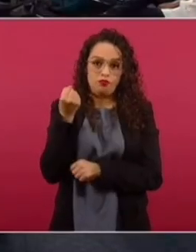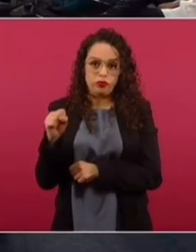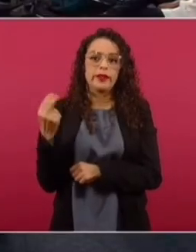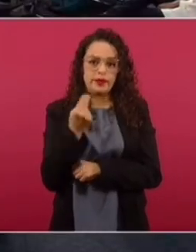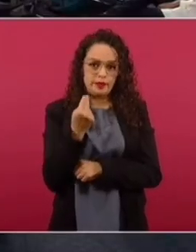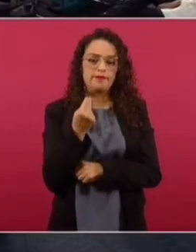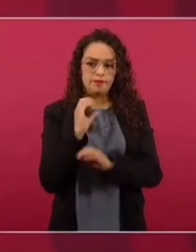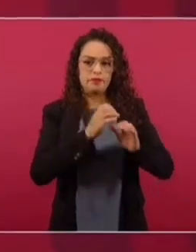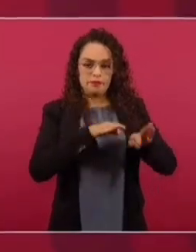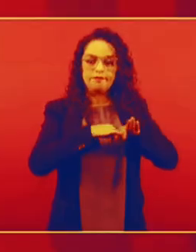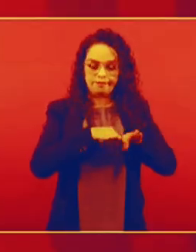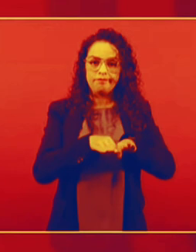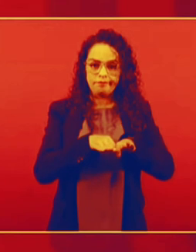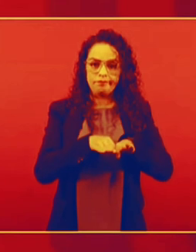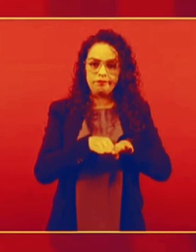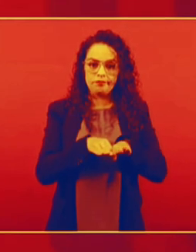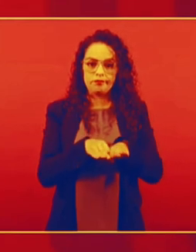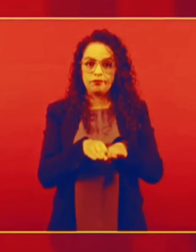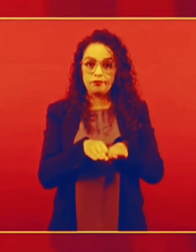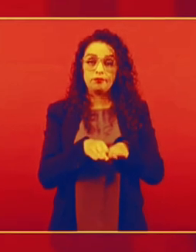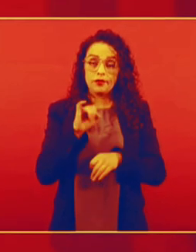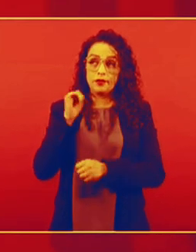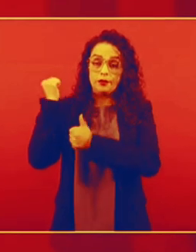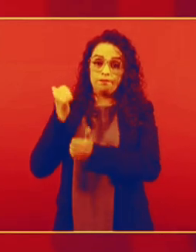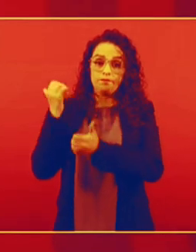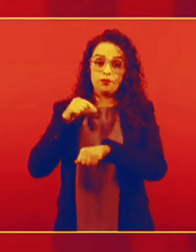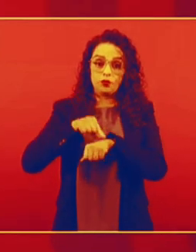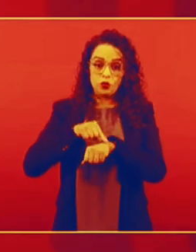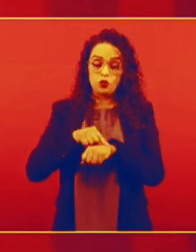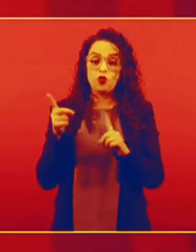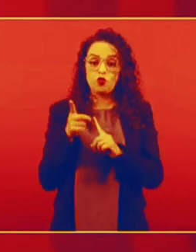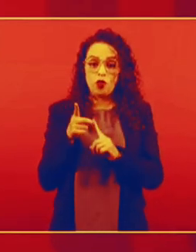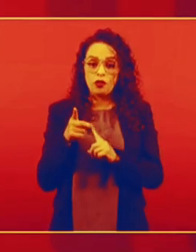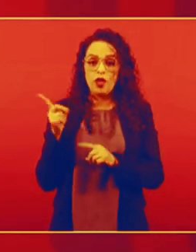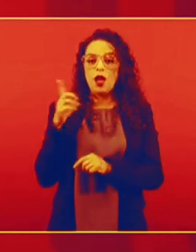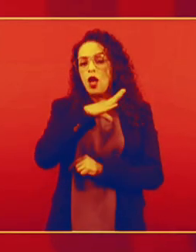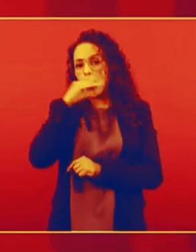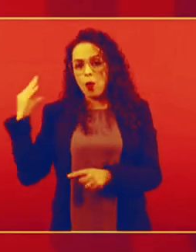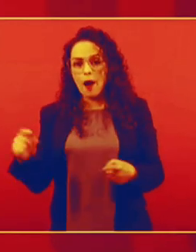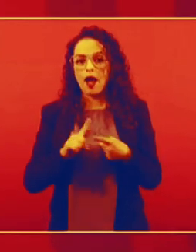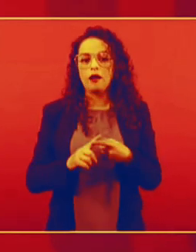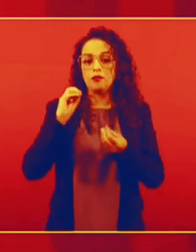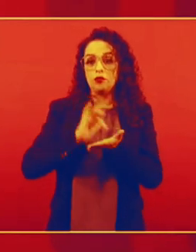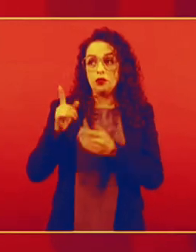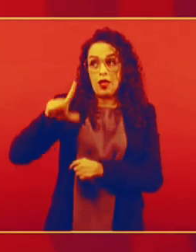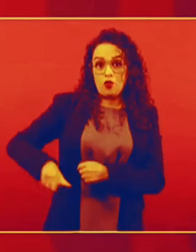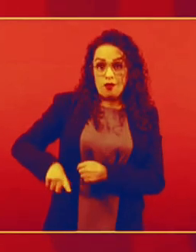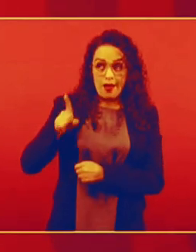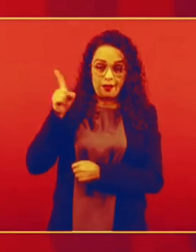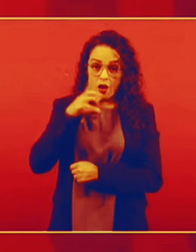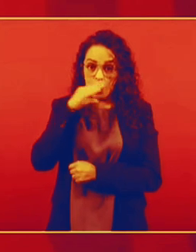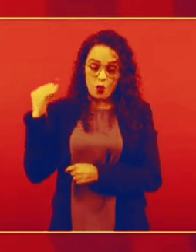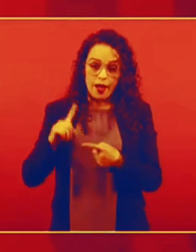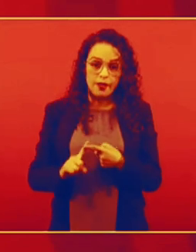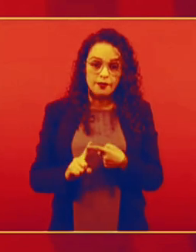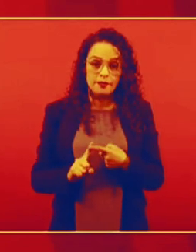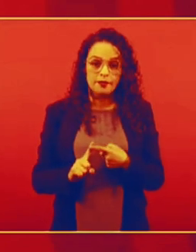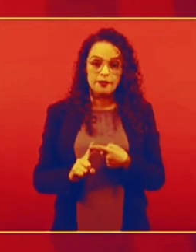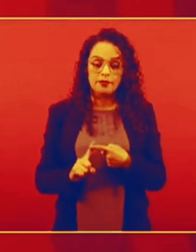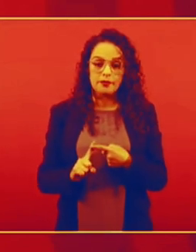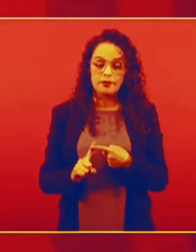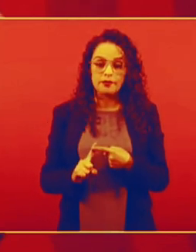Y vamos a traer médicos de Cuba y le agradecemos mucho al gobierno de Cuba, gobierno